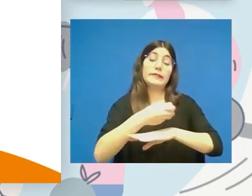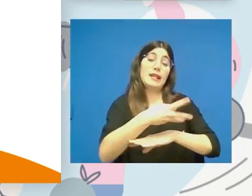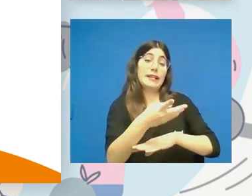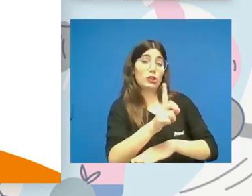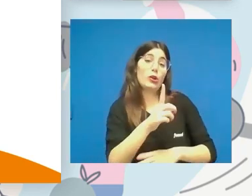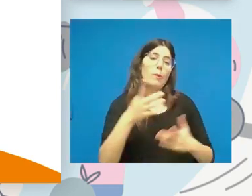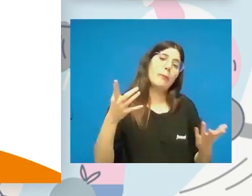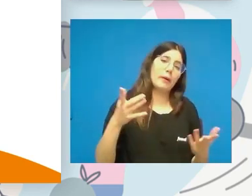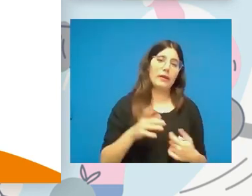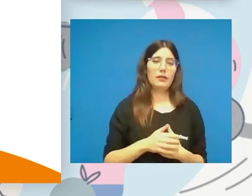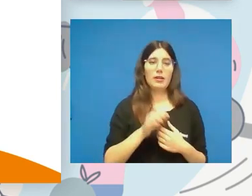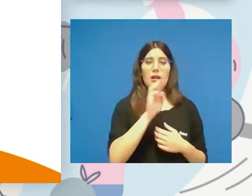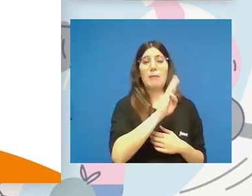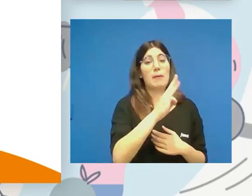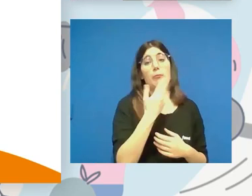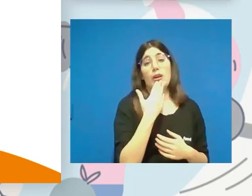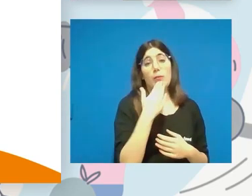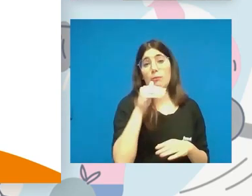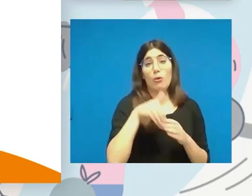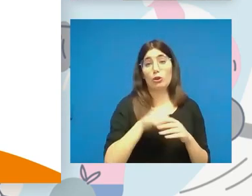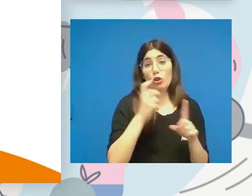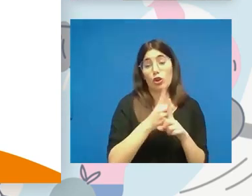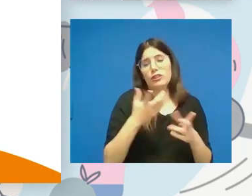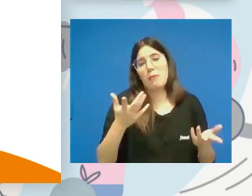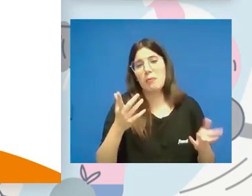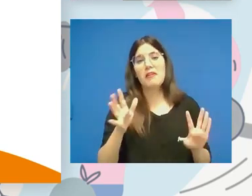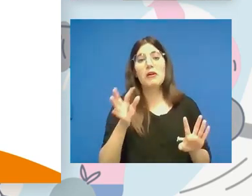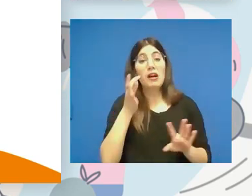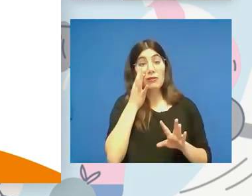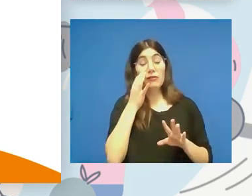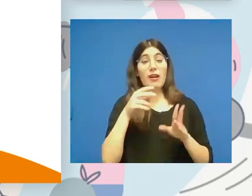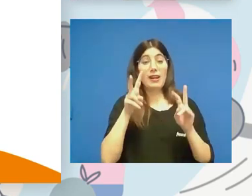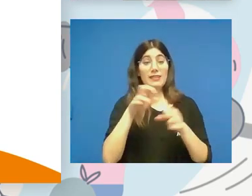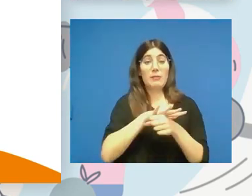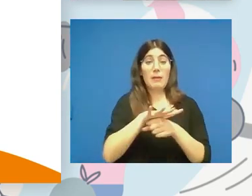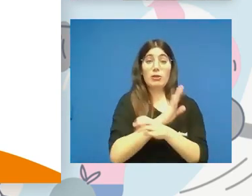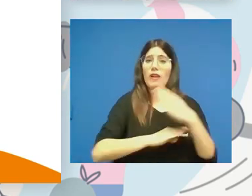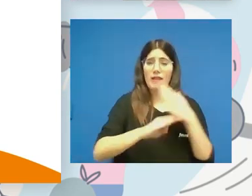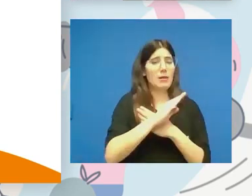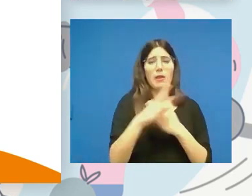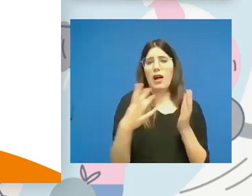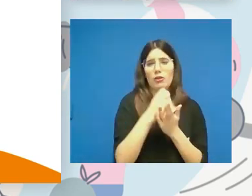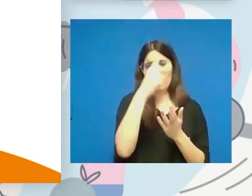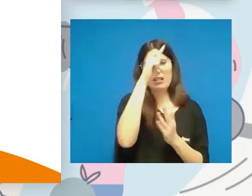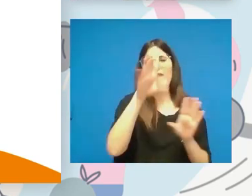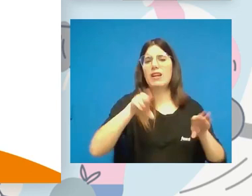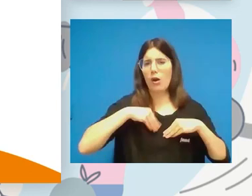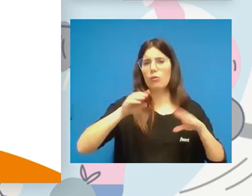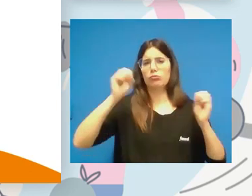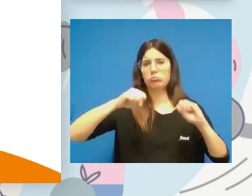apoyo del Partido Popular, por ejemplo. Pero en el ámbito de la discapacidad nos han manifestado a todos los grupos que